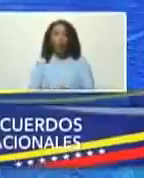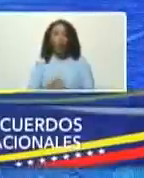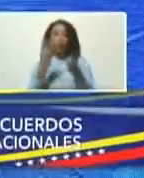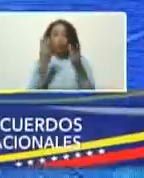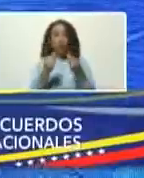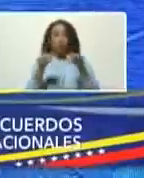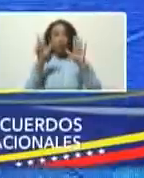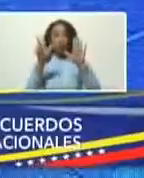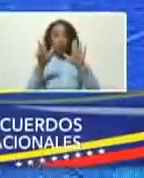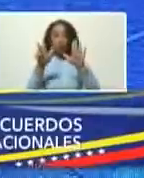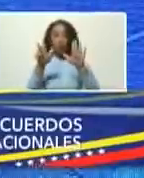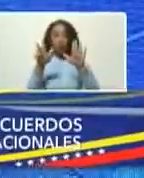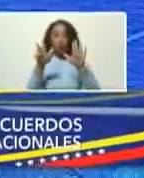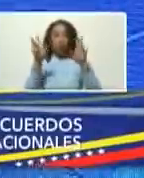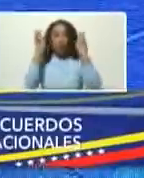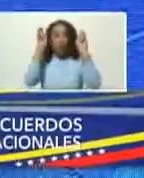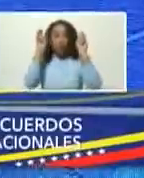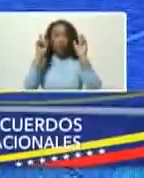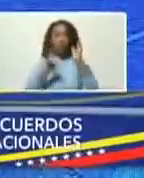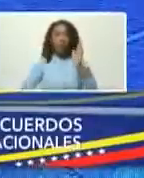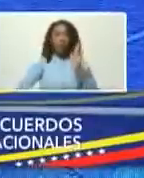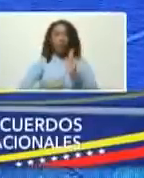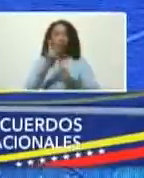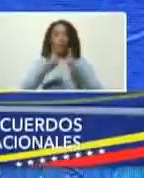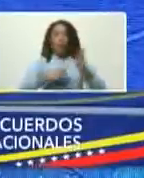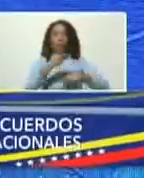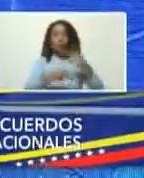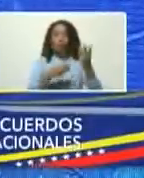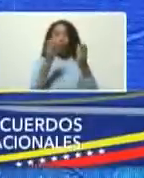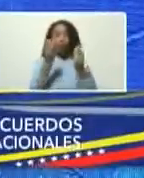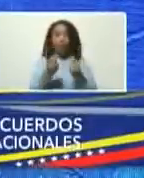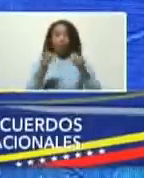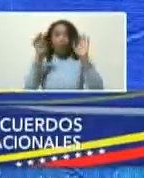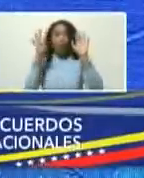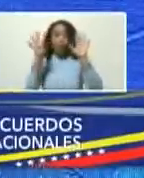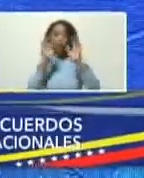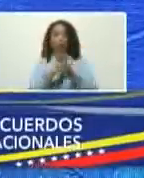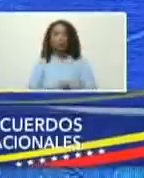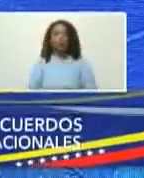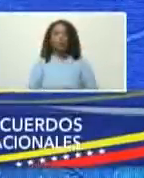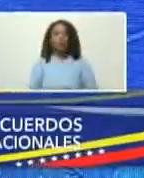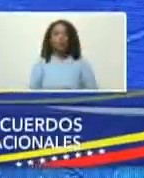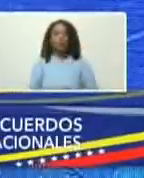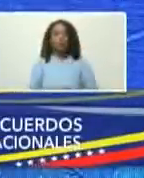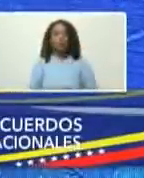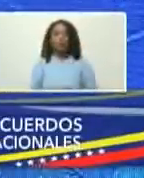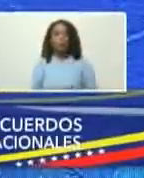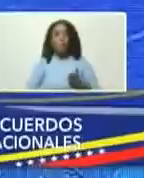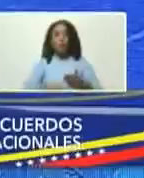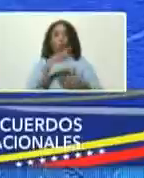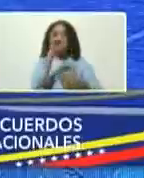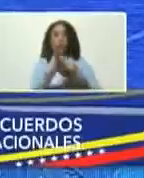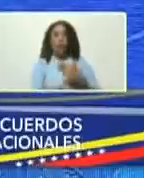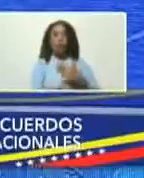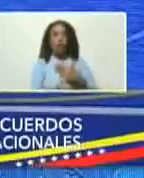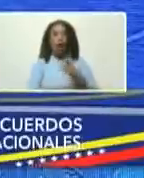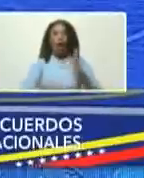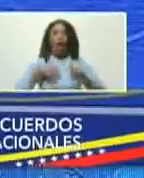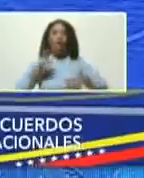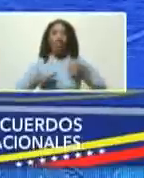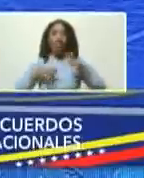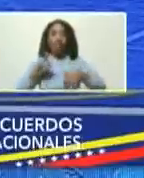8 polos de desarrollo productivo número 9 proyecto de actividad